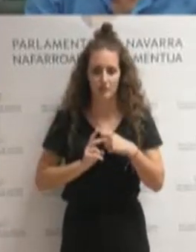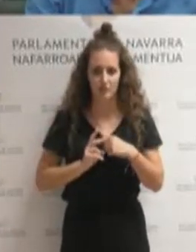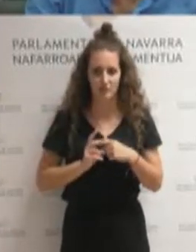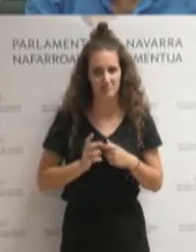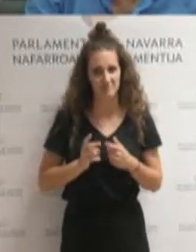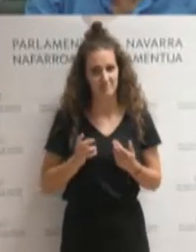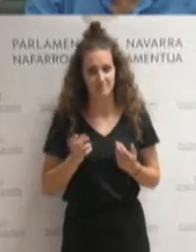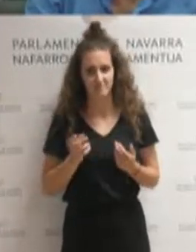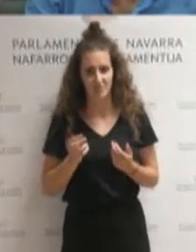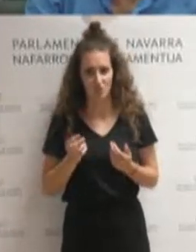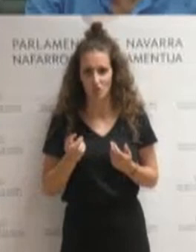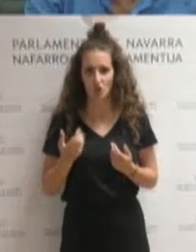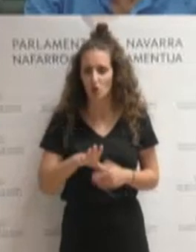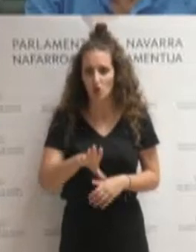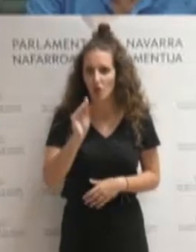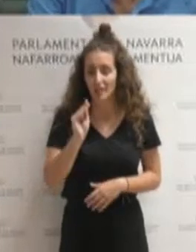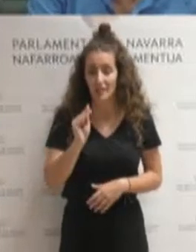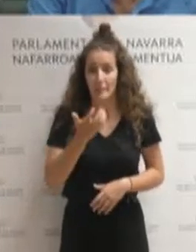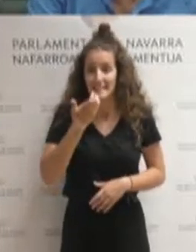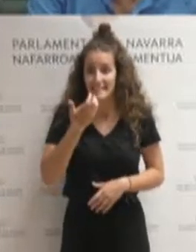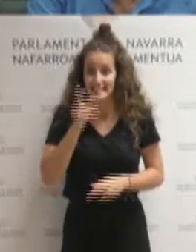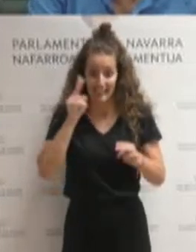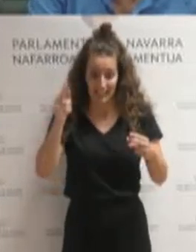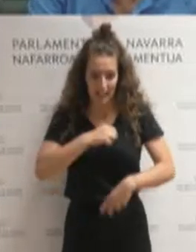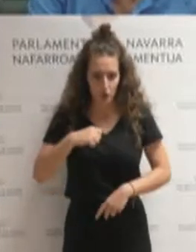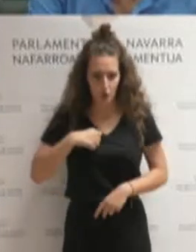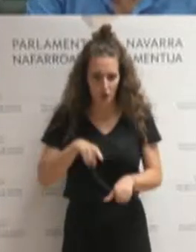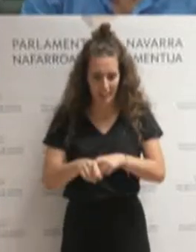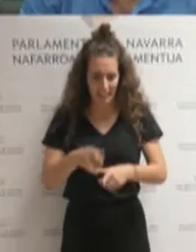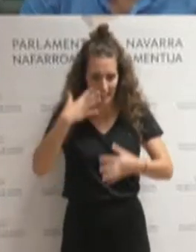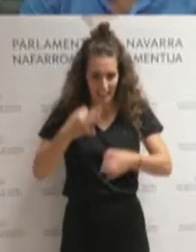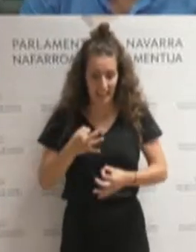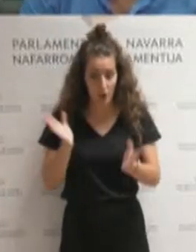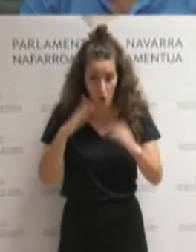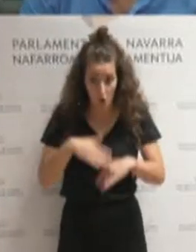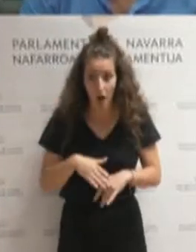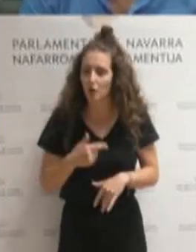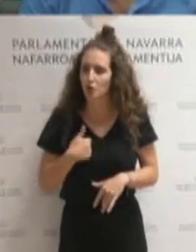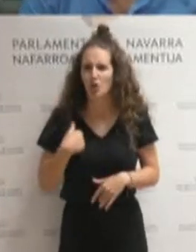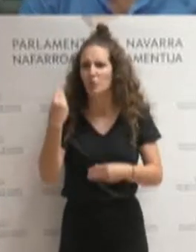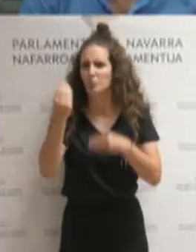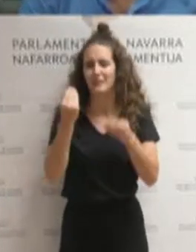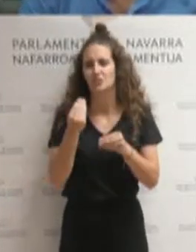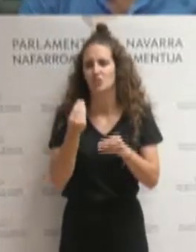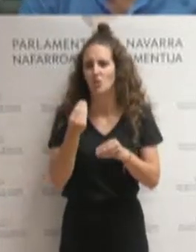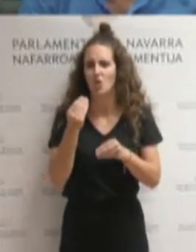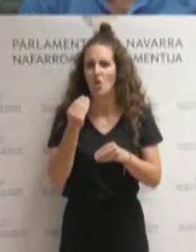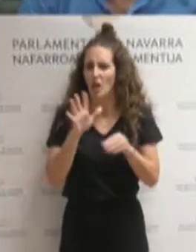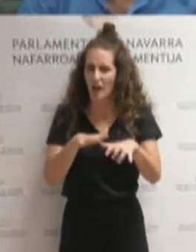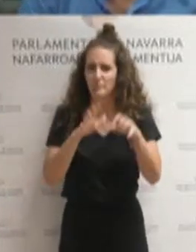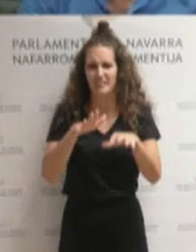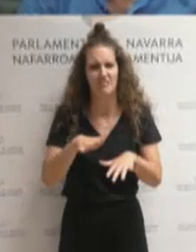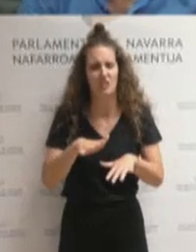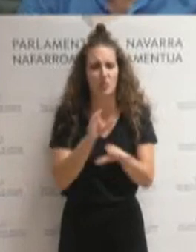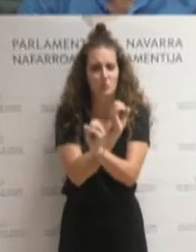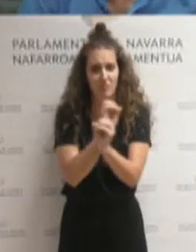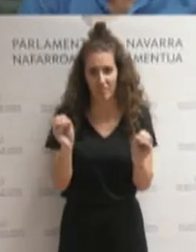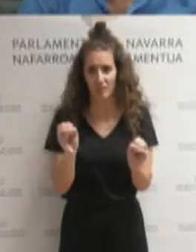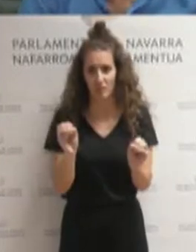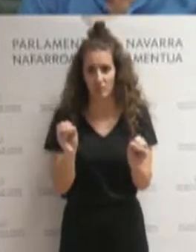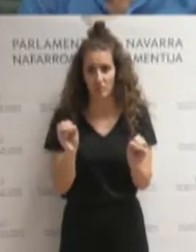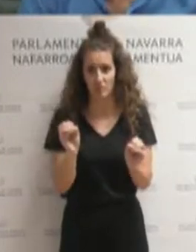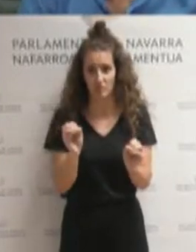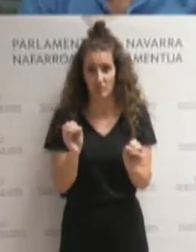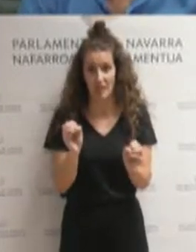deduzco, y si no hay una autocrítica real, no deduzco que vayamos, que hayamos aprendido nada, pero desde luego que vayamos a aprender algo